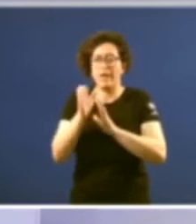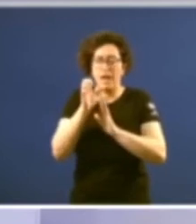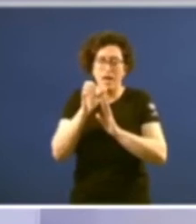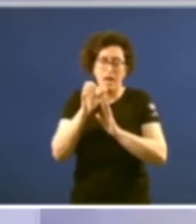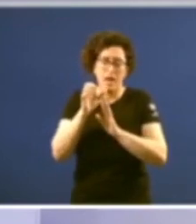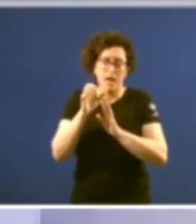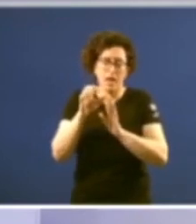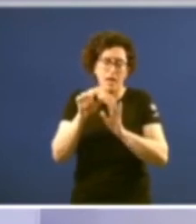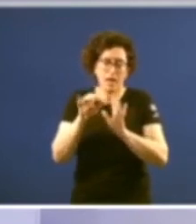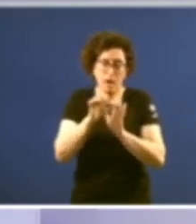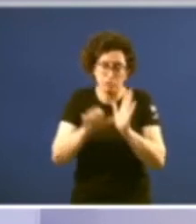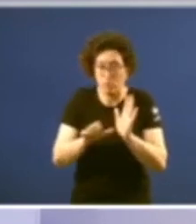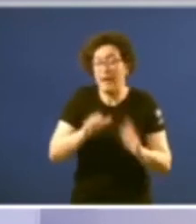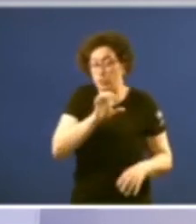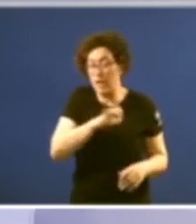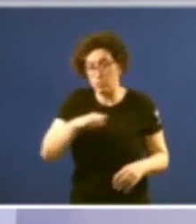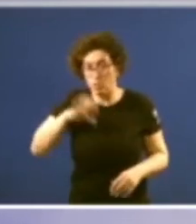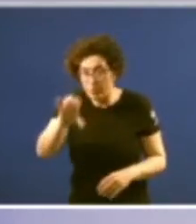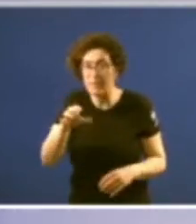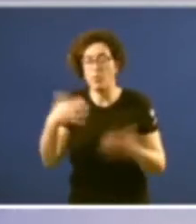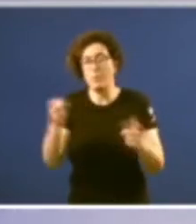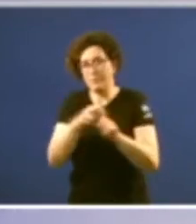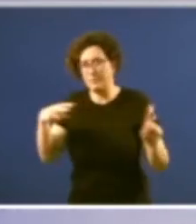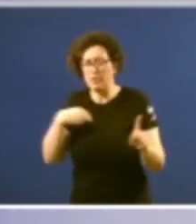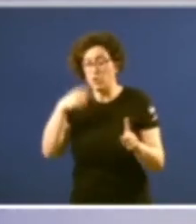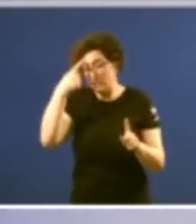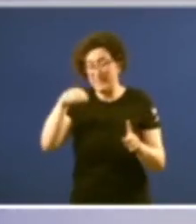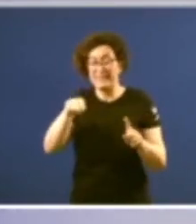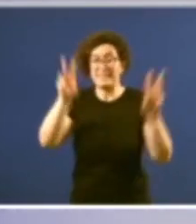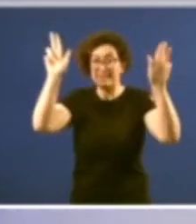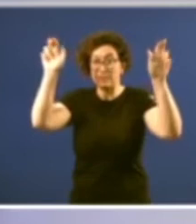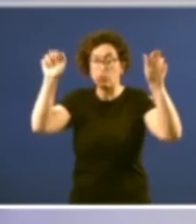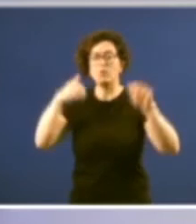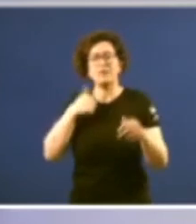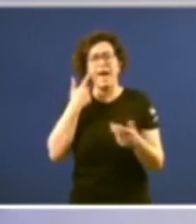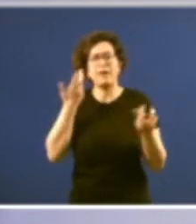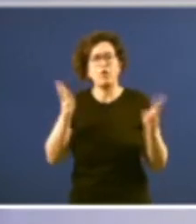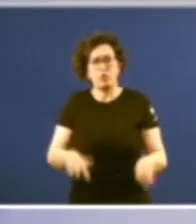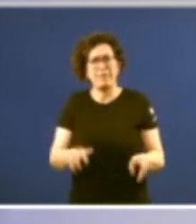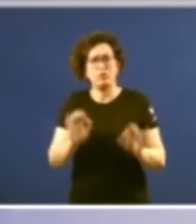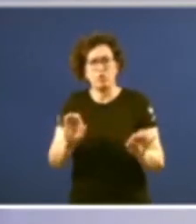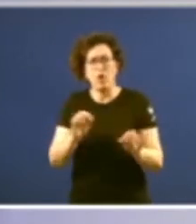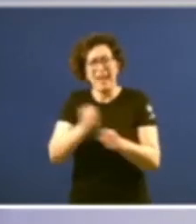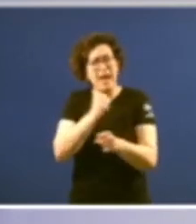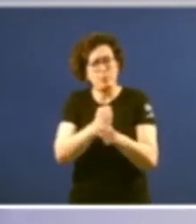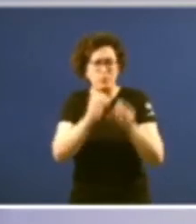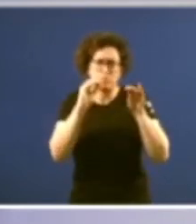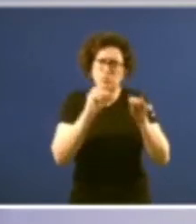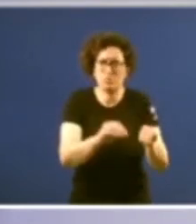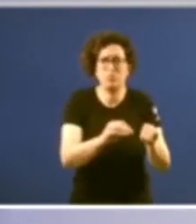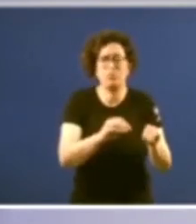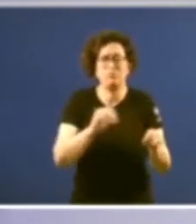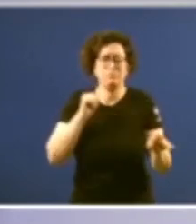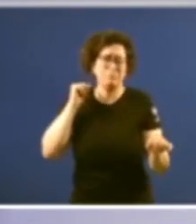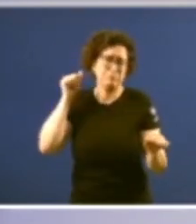perspectivas eu penso que o título en si mesmo xa supón un reconhecimento explícito o labor desenvolvido ao